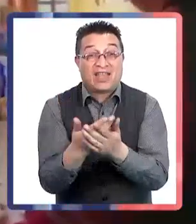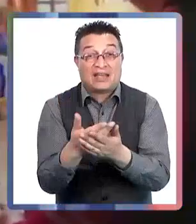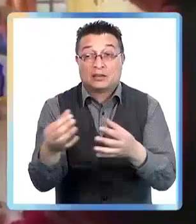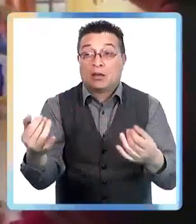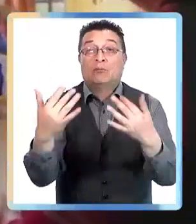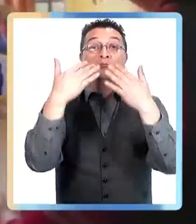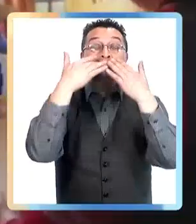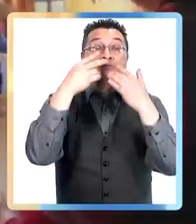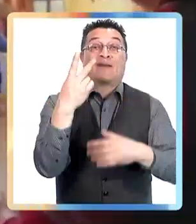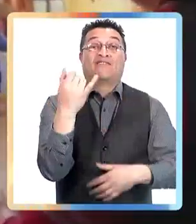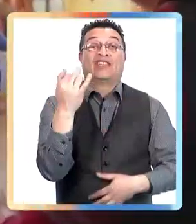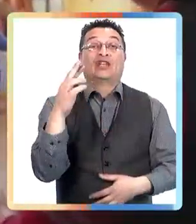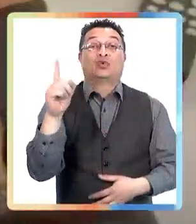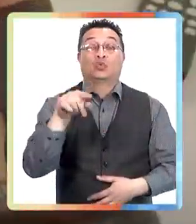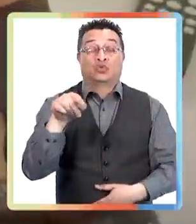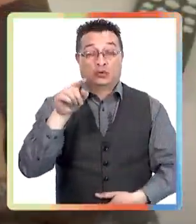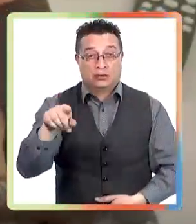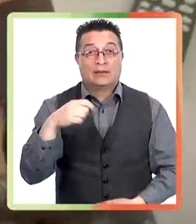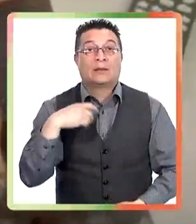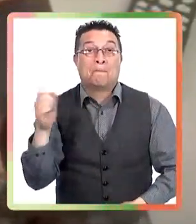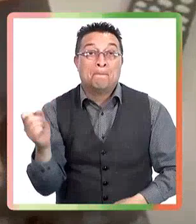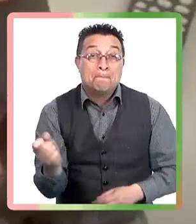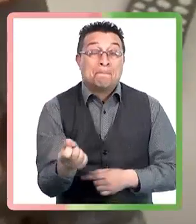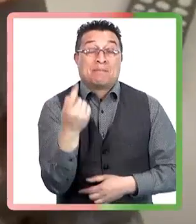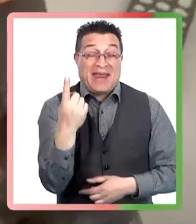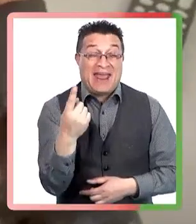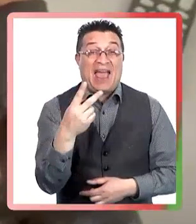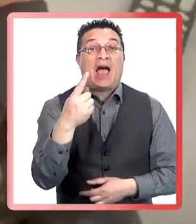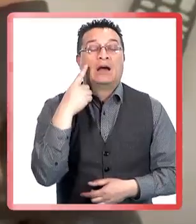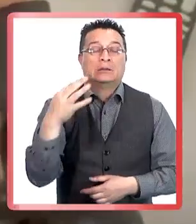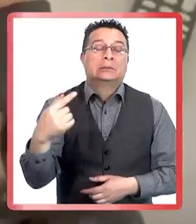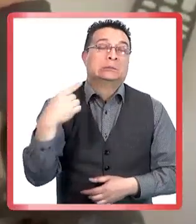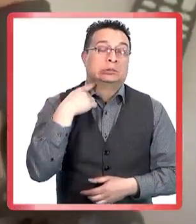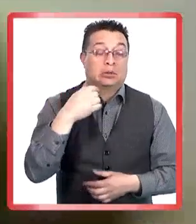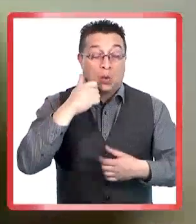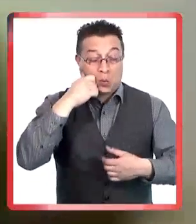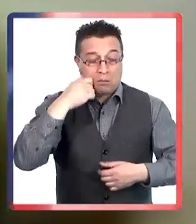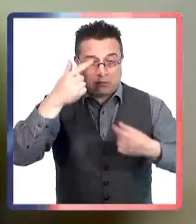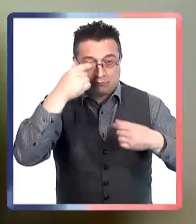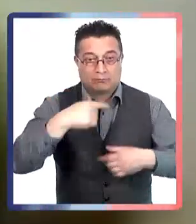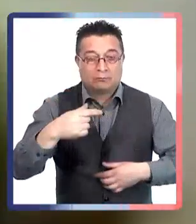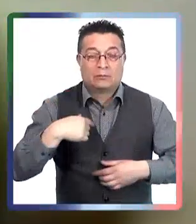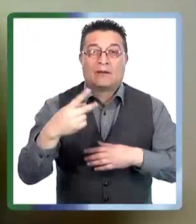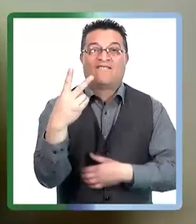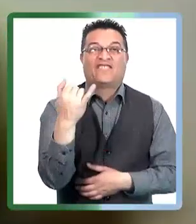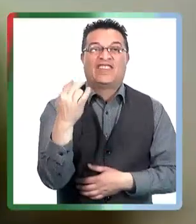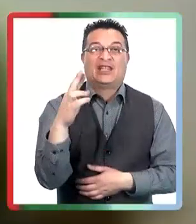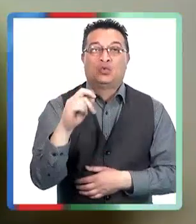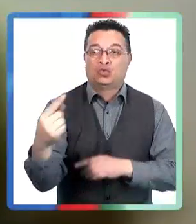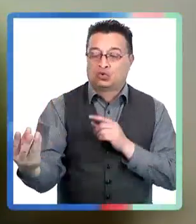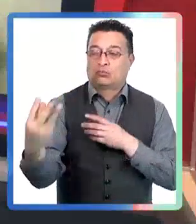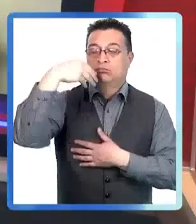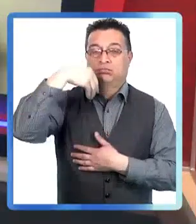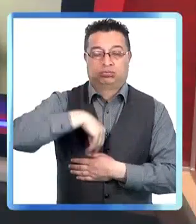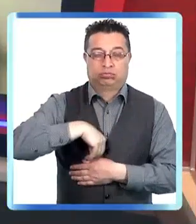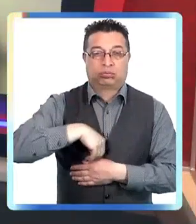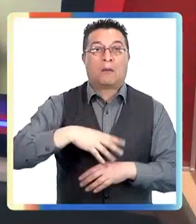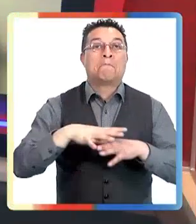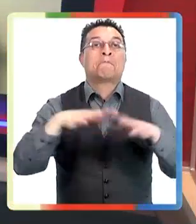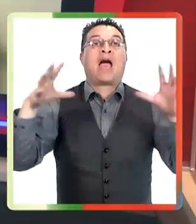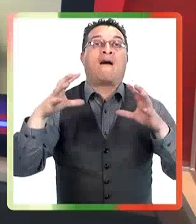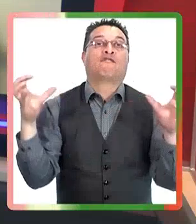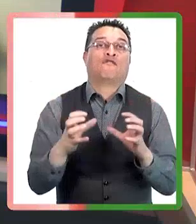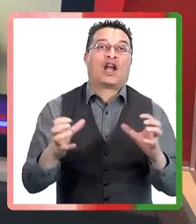mucho más intensa y salieron a circular por ende muchísimos virus. Nosotros tuvimos un momento en junio en que habían seis o siete virus